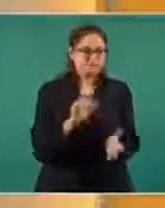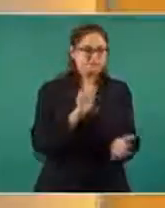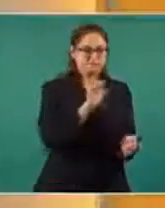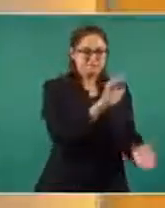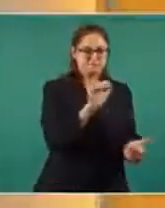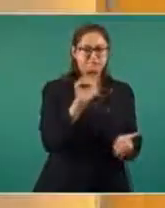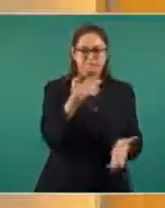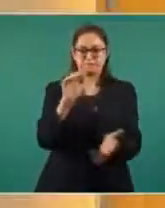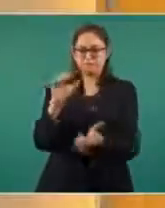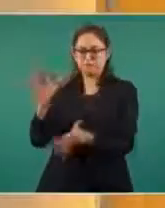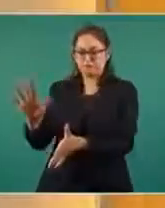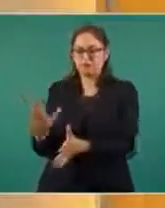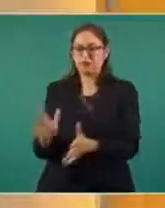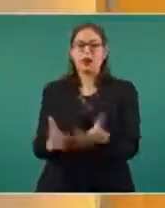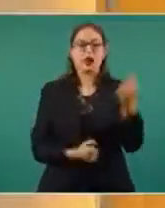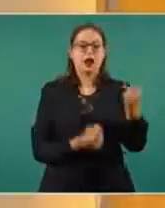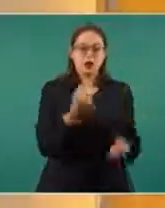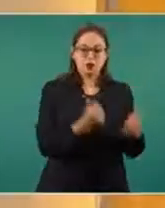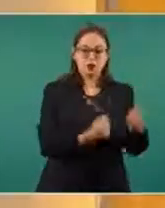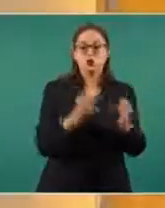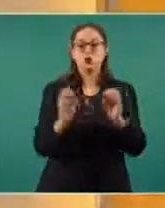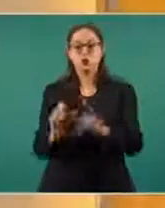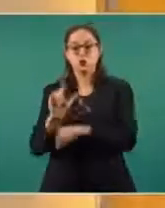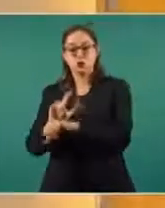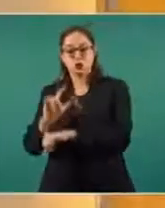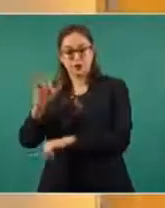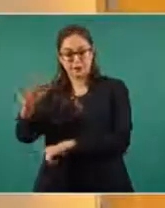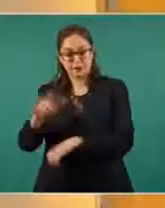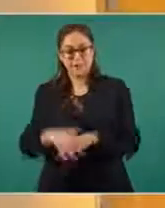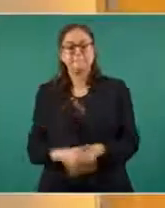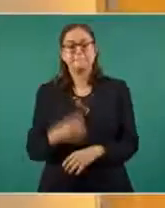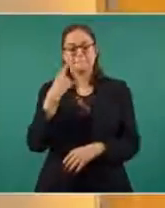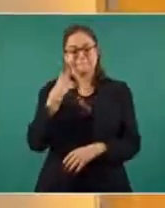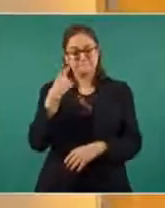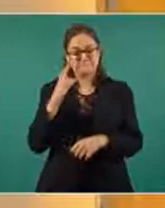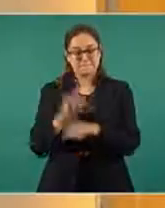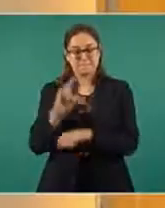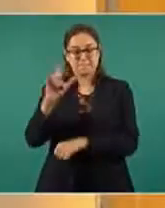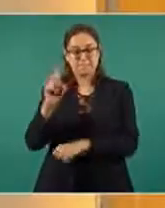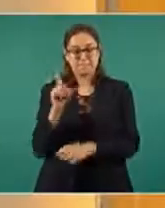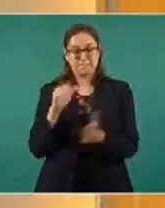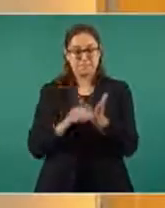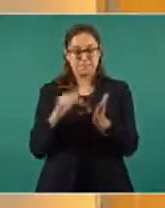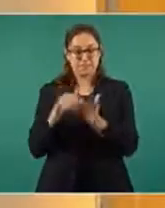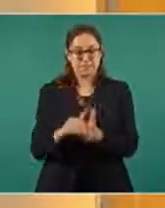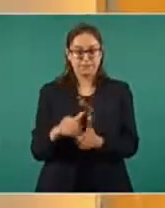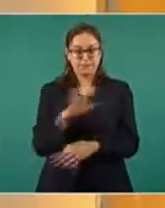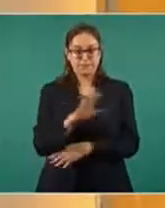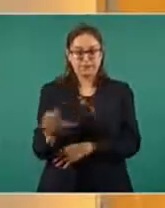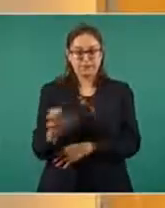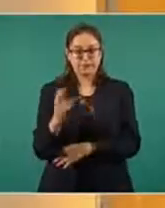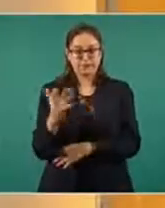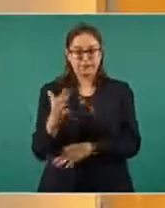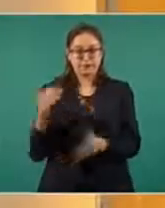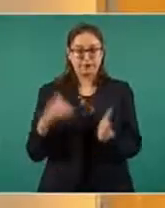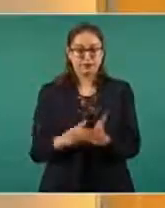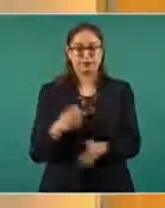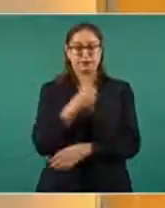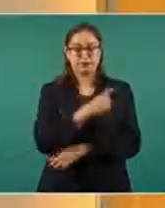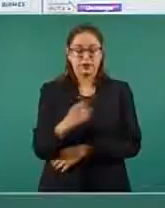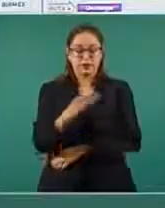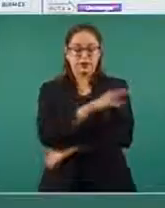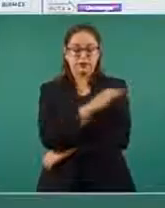por vía aérea y por vía terrestre. Por vía aérea, 1.555.100 dosis,